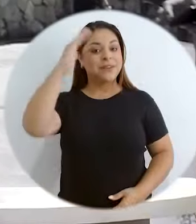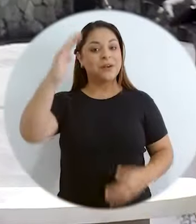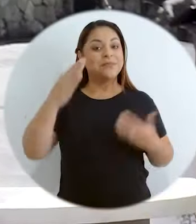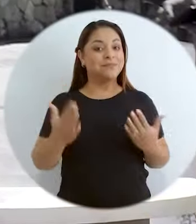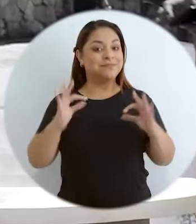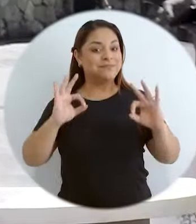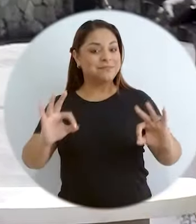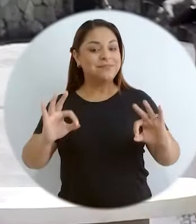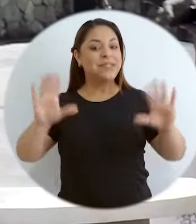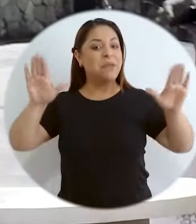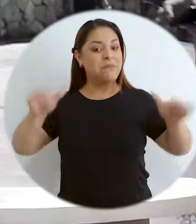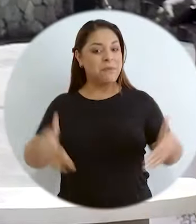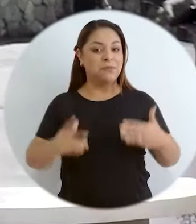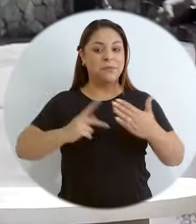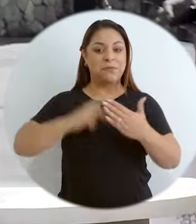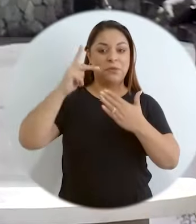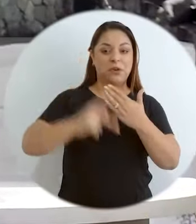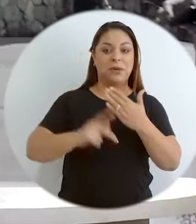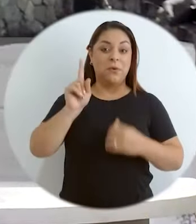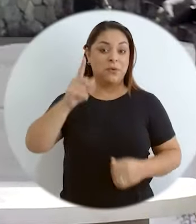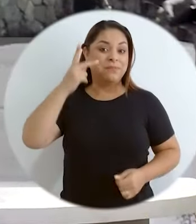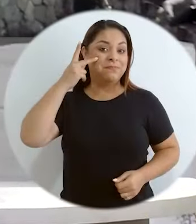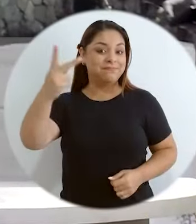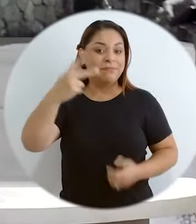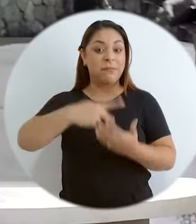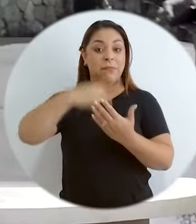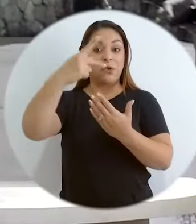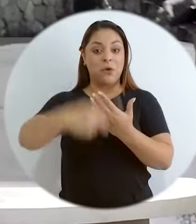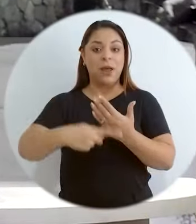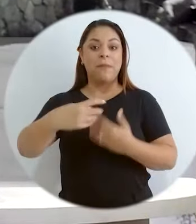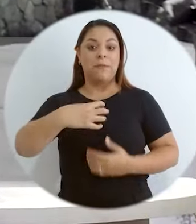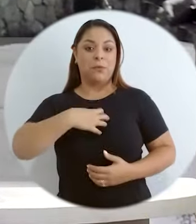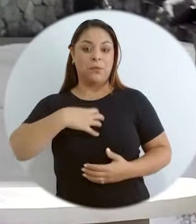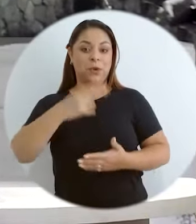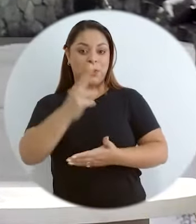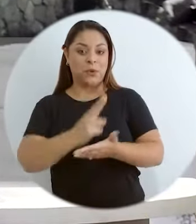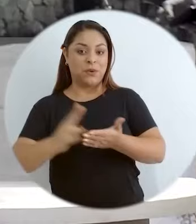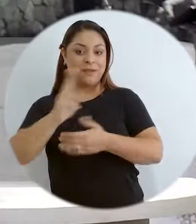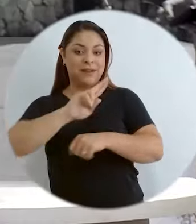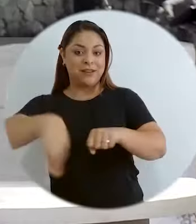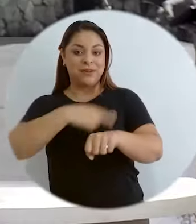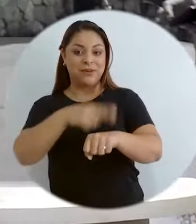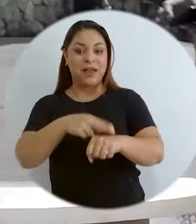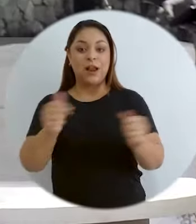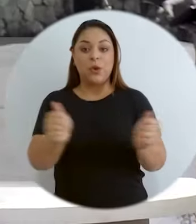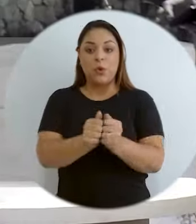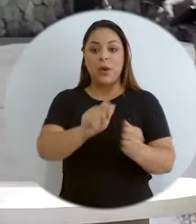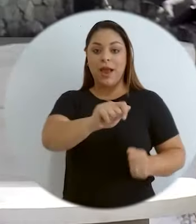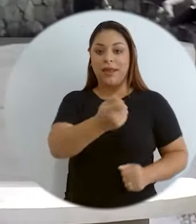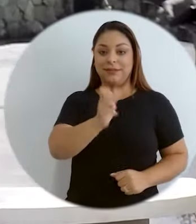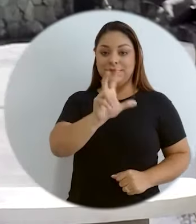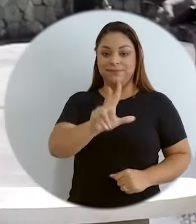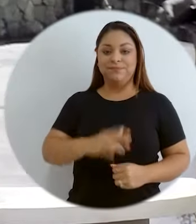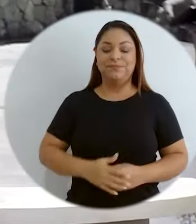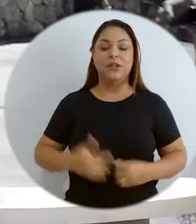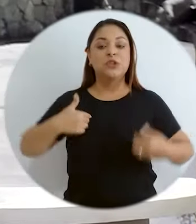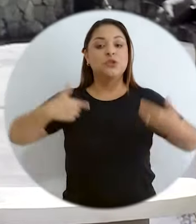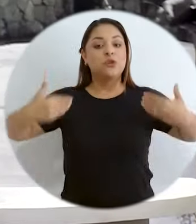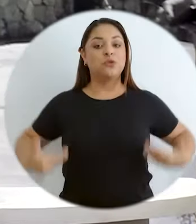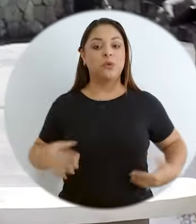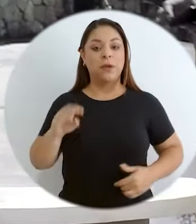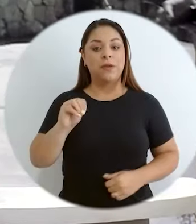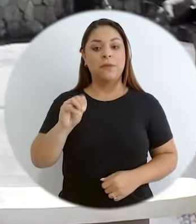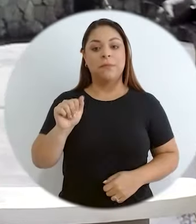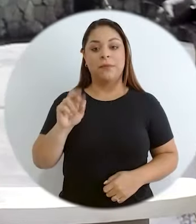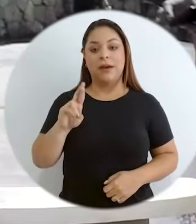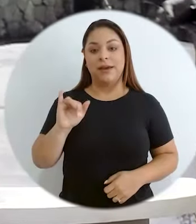Hola, tal? Bienvenidos a una edición más de Una Mirada, el programa de la Universidad Nacional y de Sinales. Soy Maribel Quirozara y